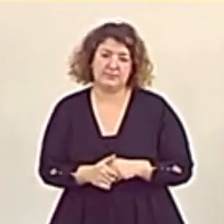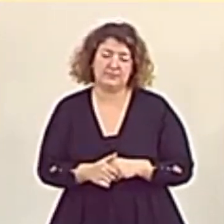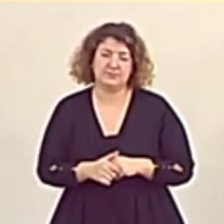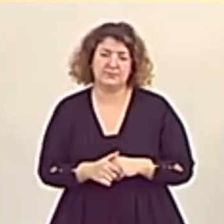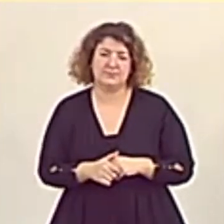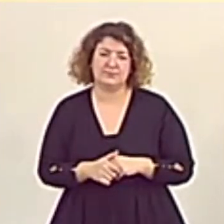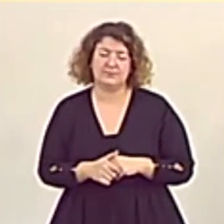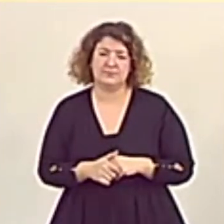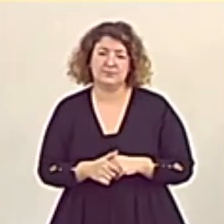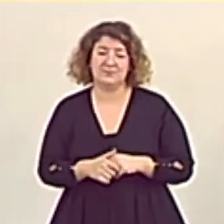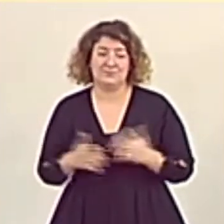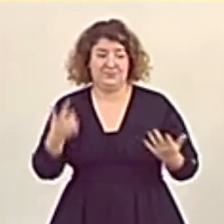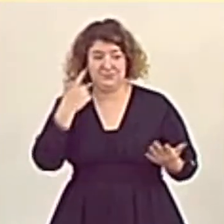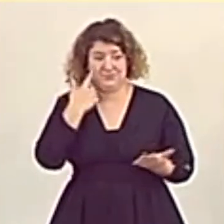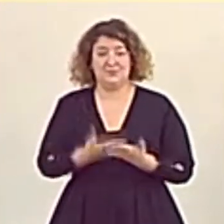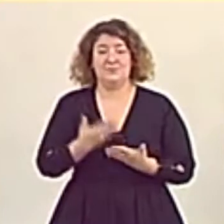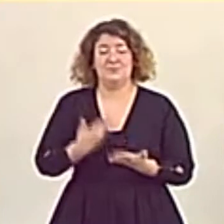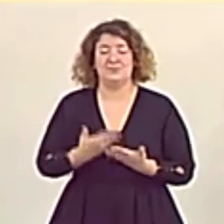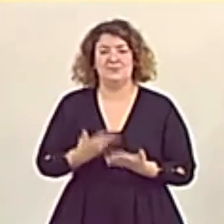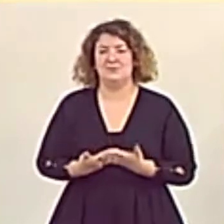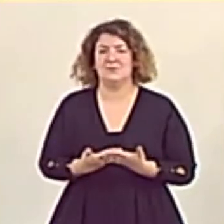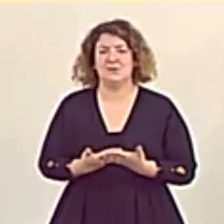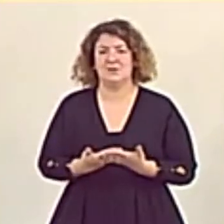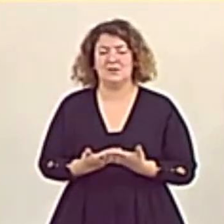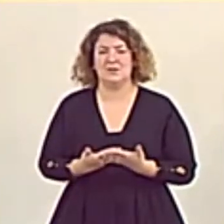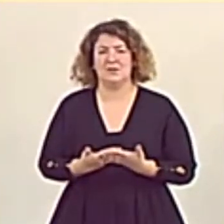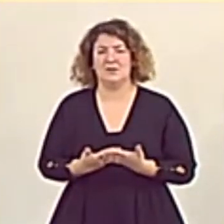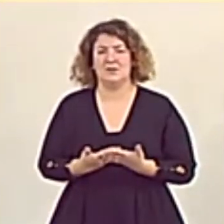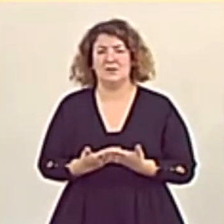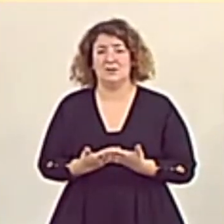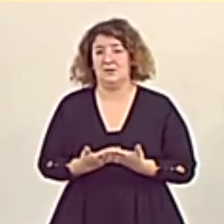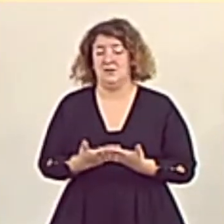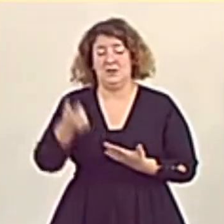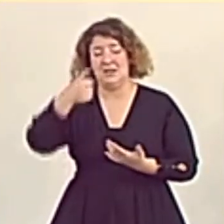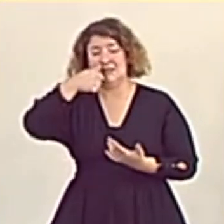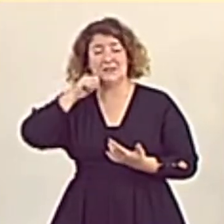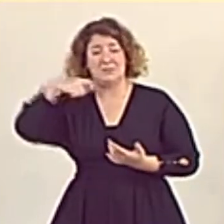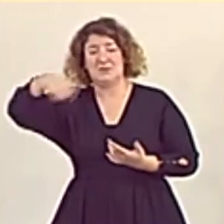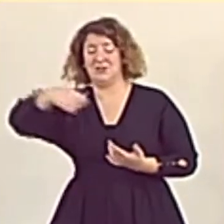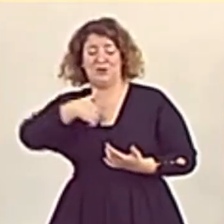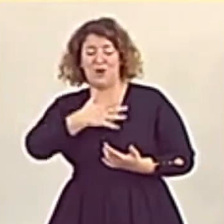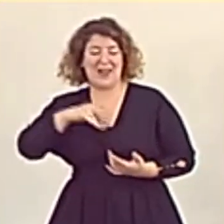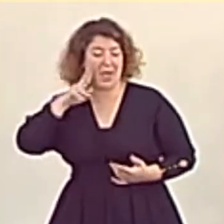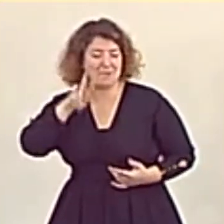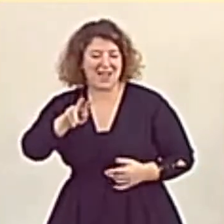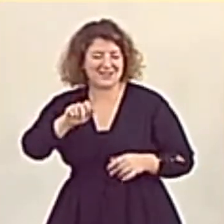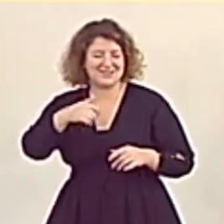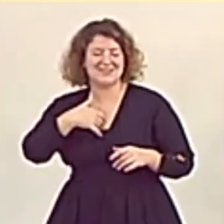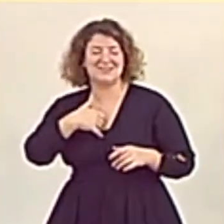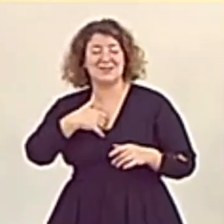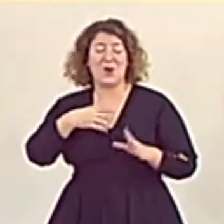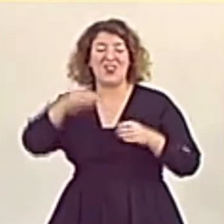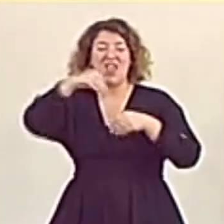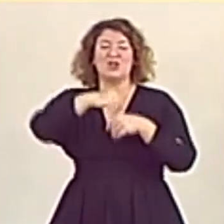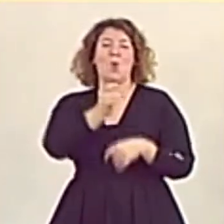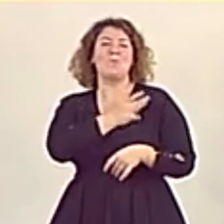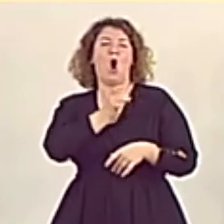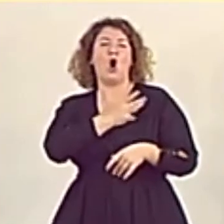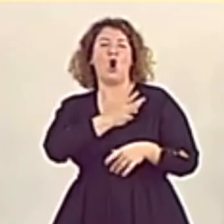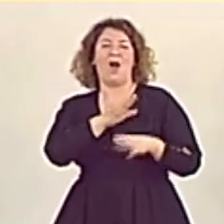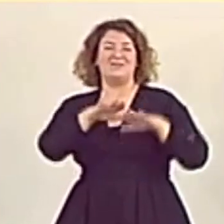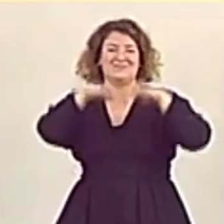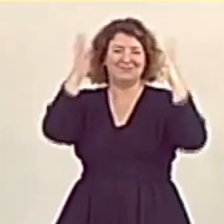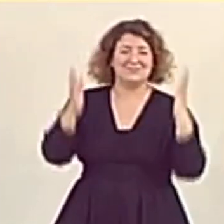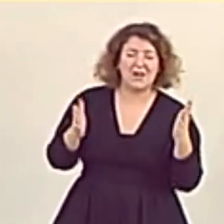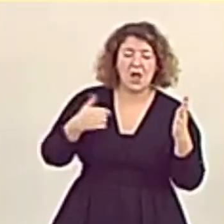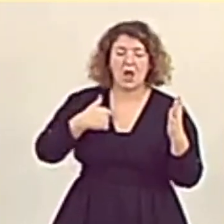La realidad es que tenemos un presidente que no quiere ver la realidad porque encerrado en la Moncloa no se escuchan los lamentos de